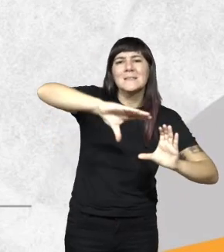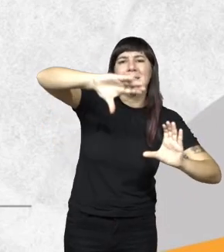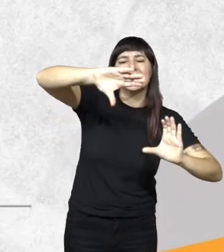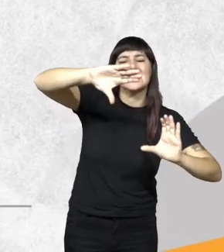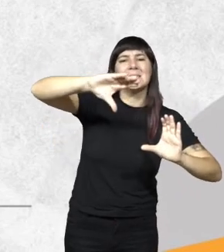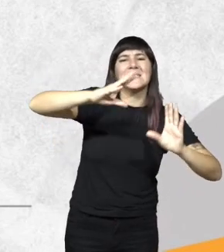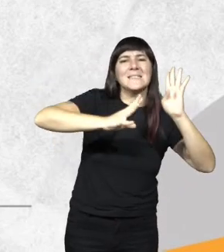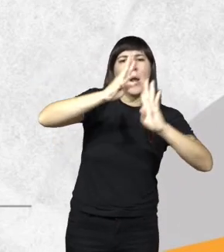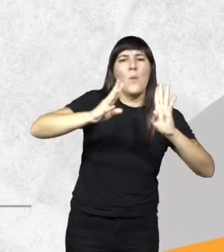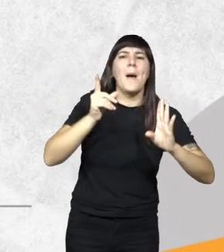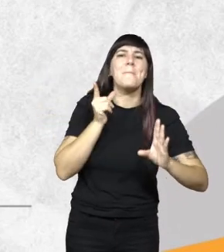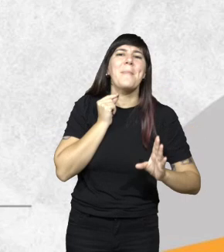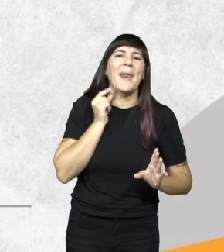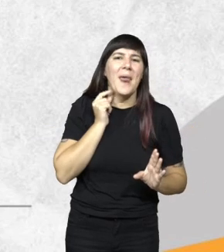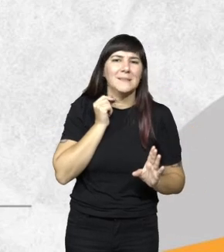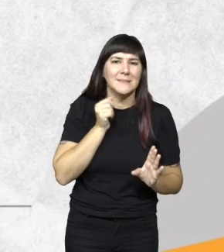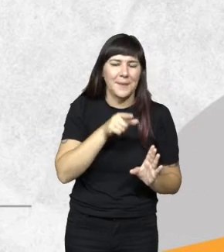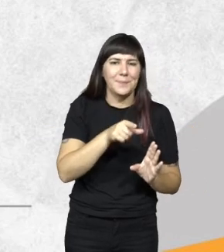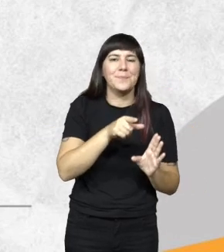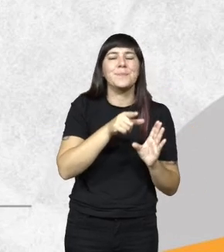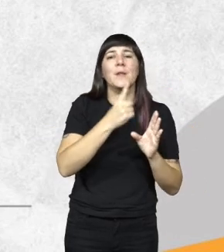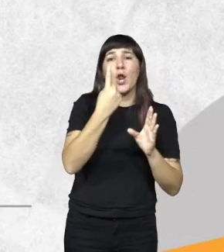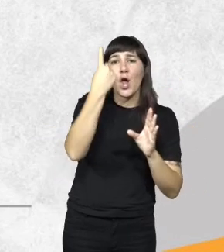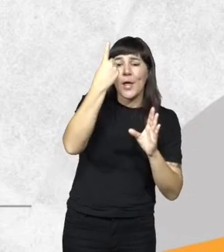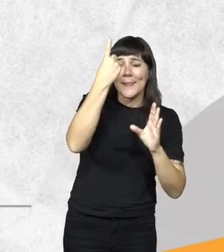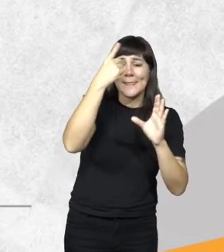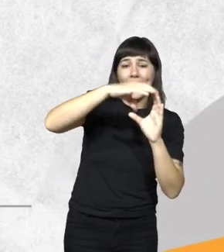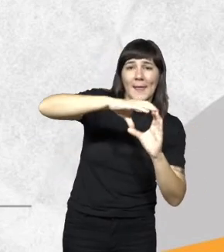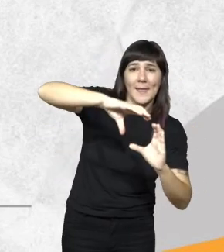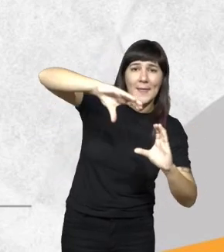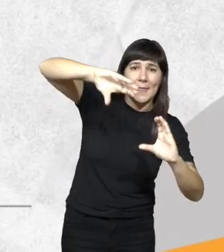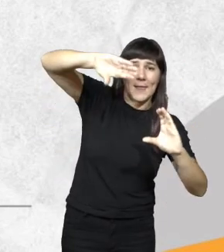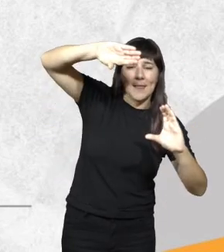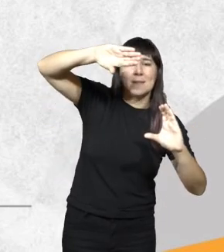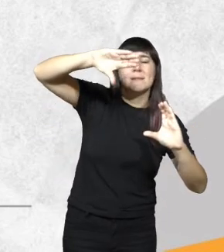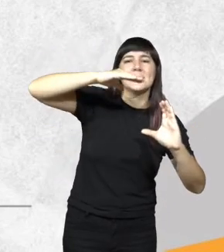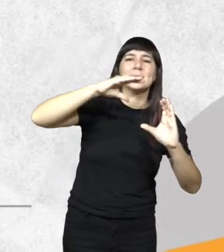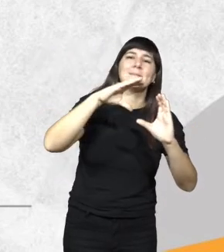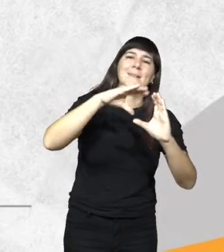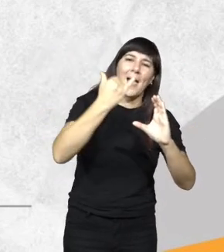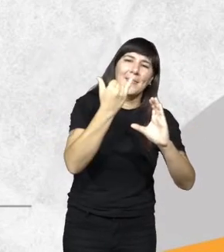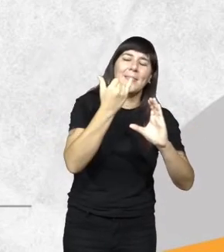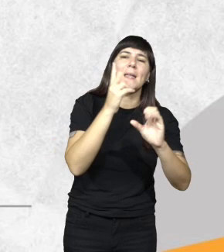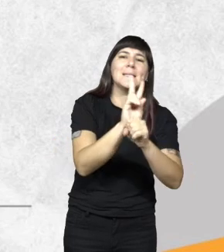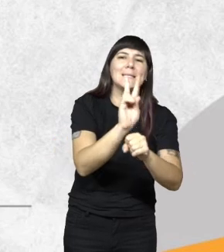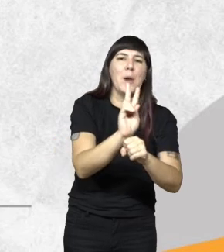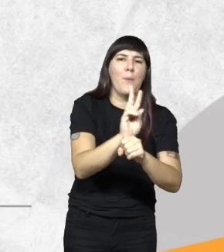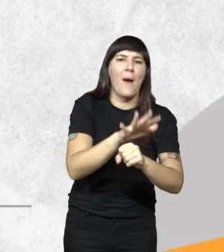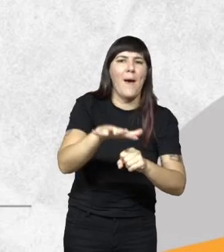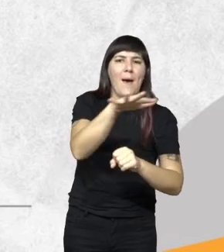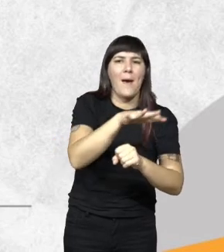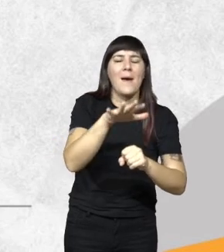paranaense el bloque norte y el bloque centro donde se encuentra la reserva de